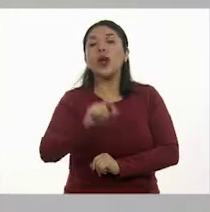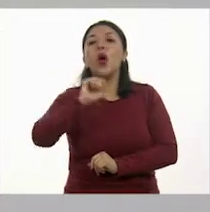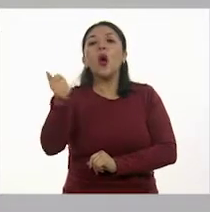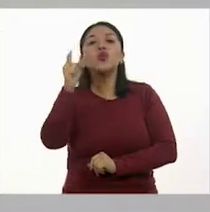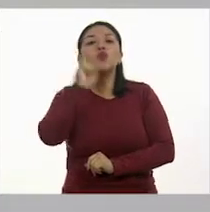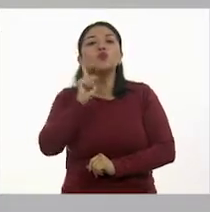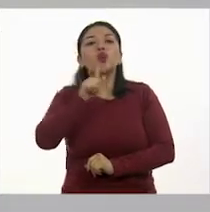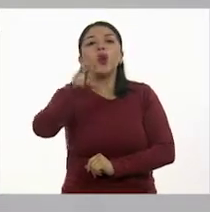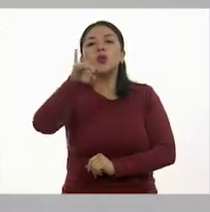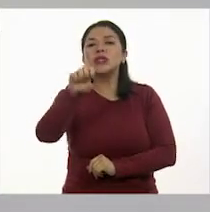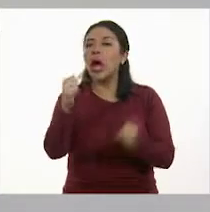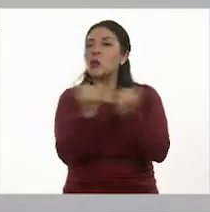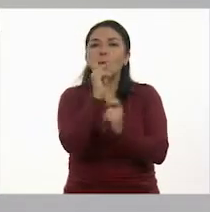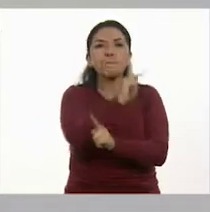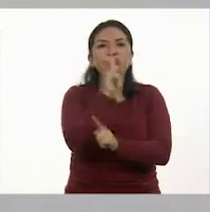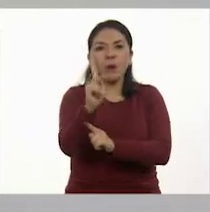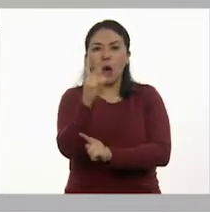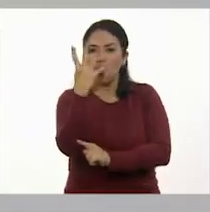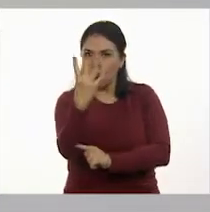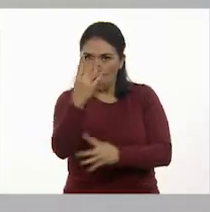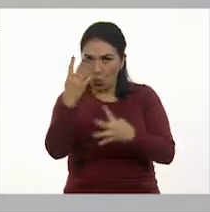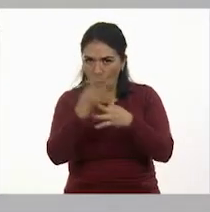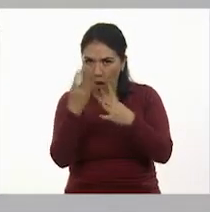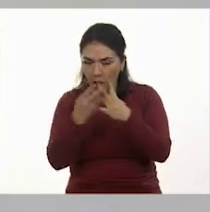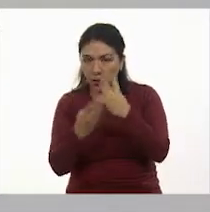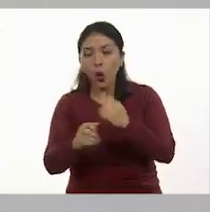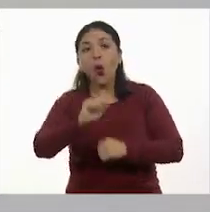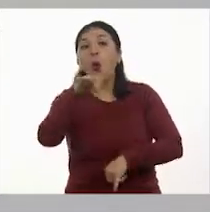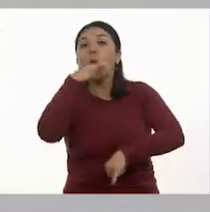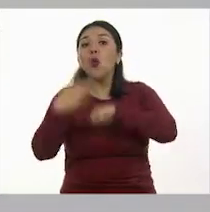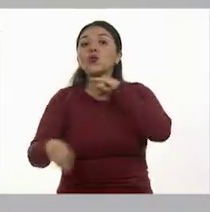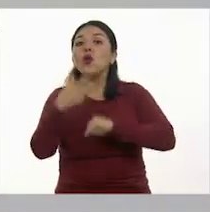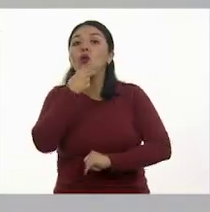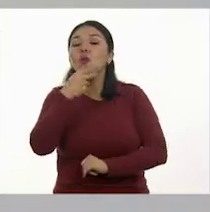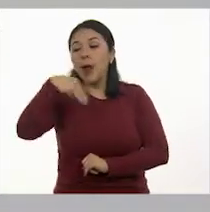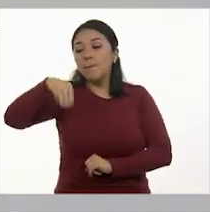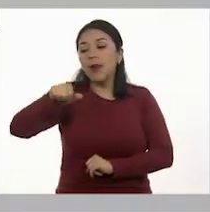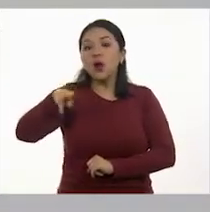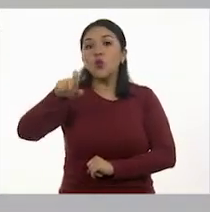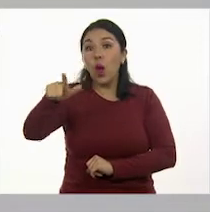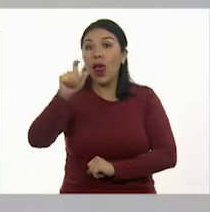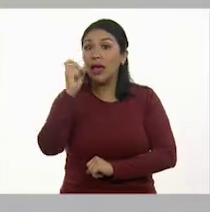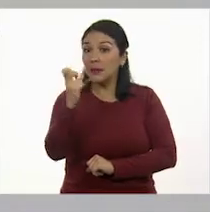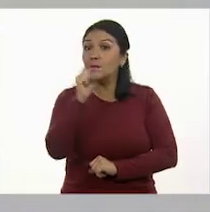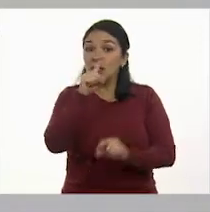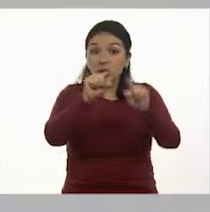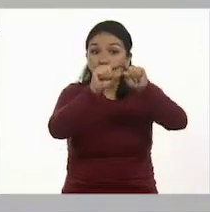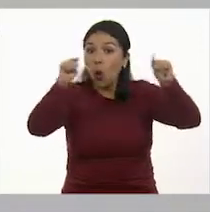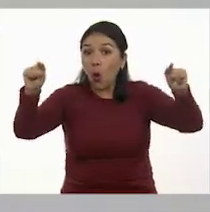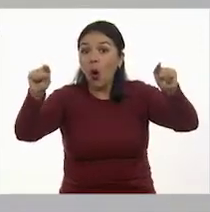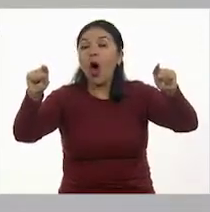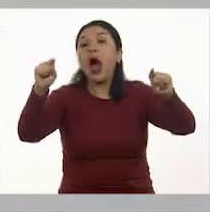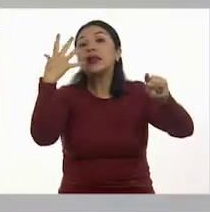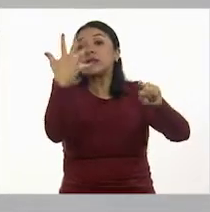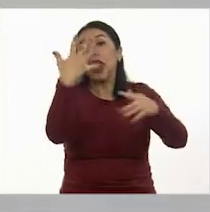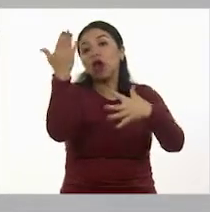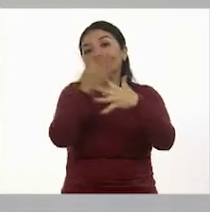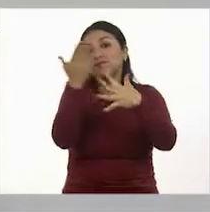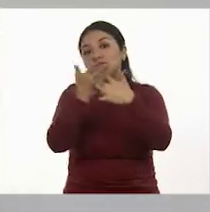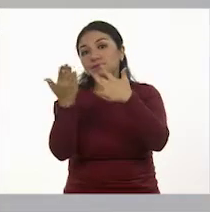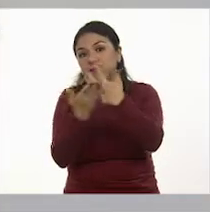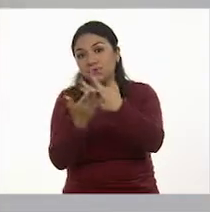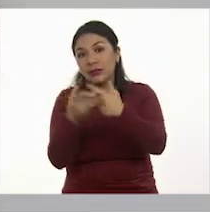bueno, también eran cuartos. Y, por último, Don Manuel, tuvimos que dividir nuestro entero en cinco partes. él,